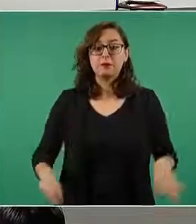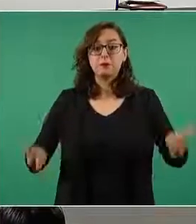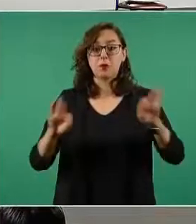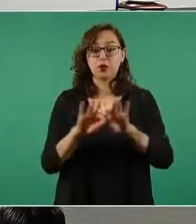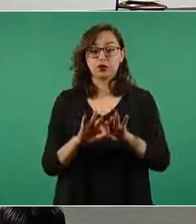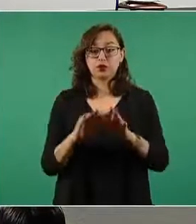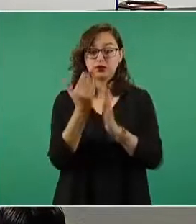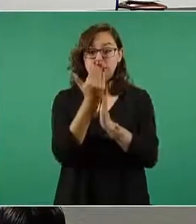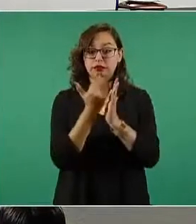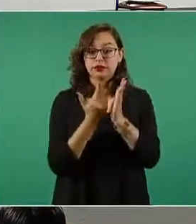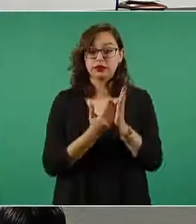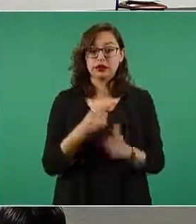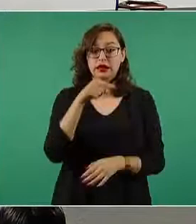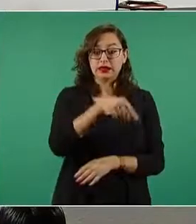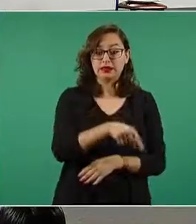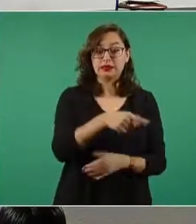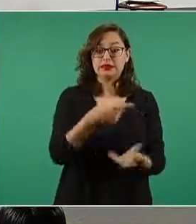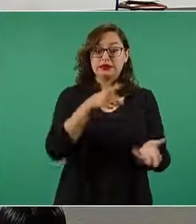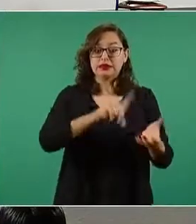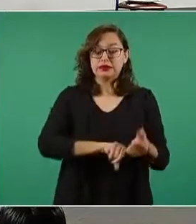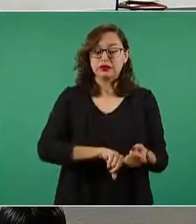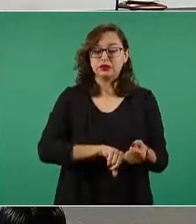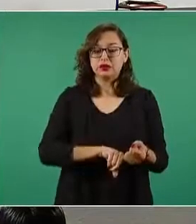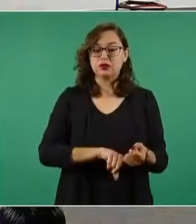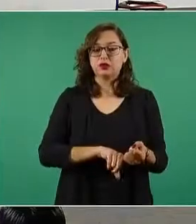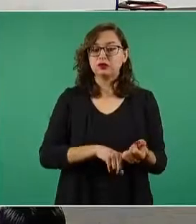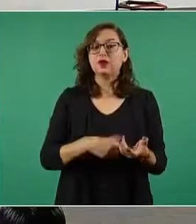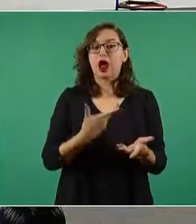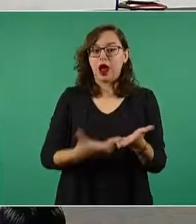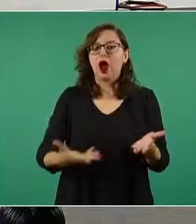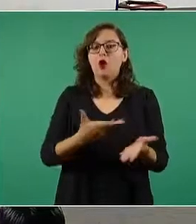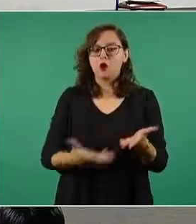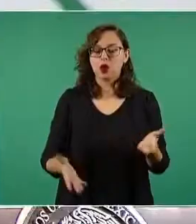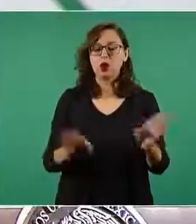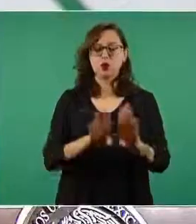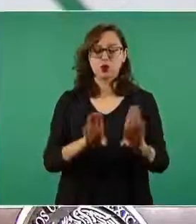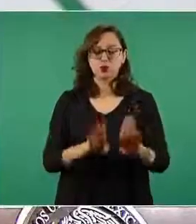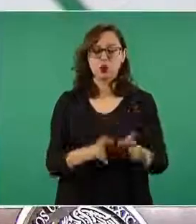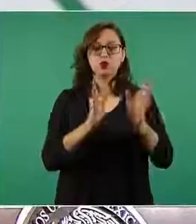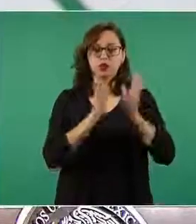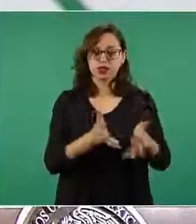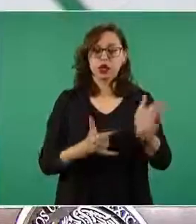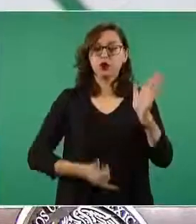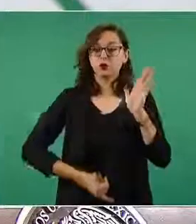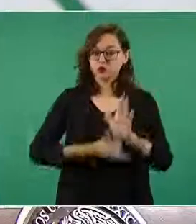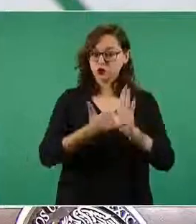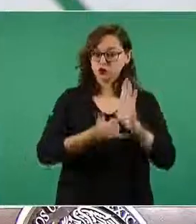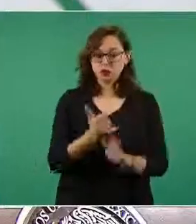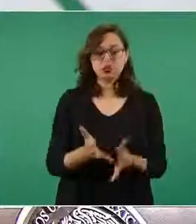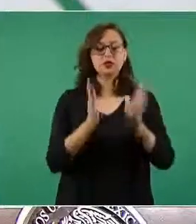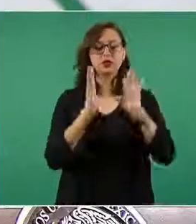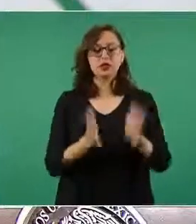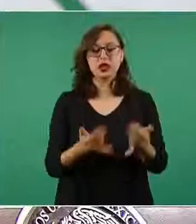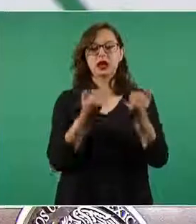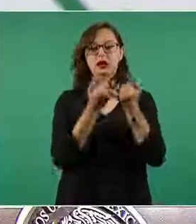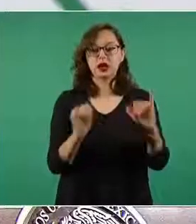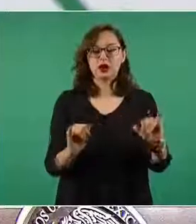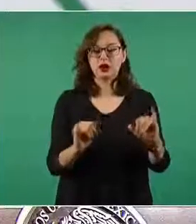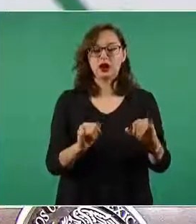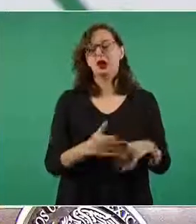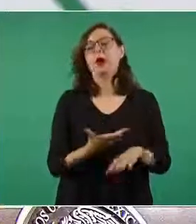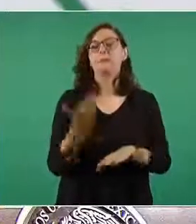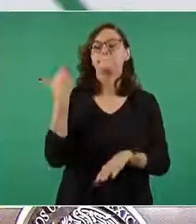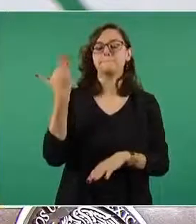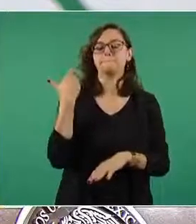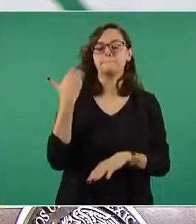estratégica de la base en la actualidad? esta base ya construida inaugurada por el señor presidente el día de la